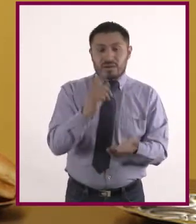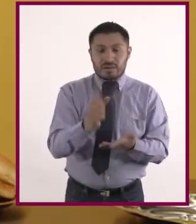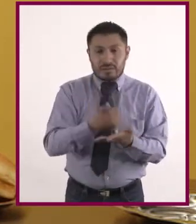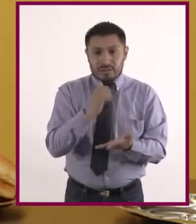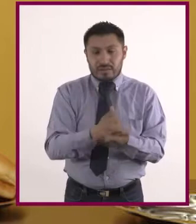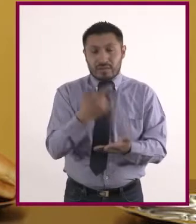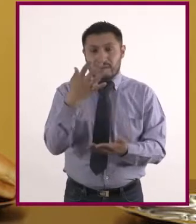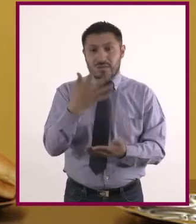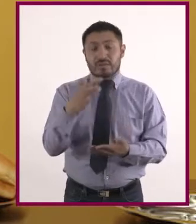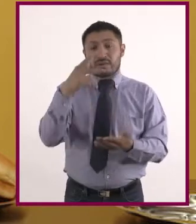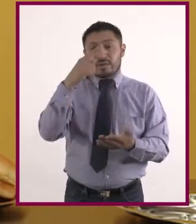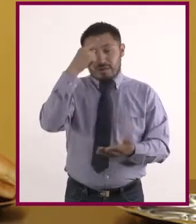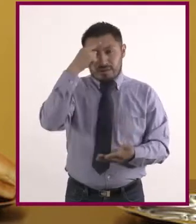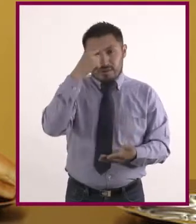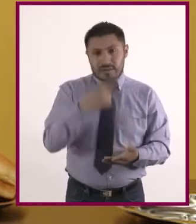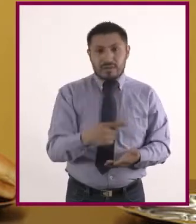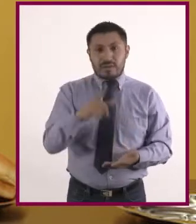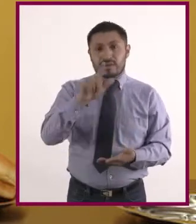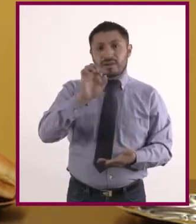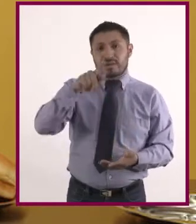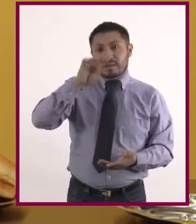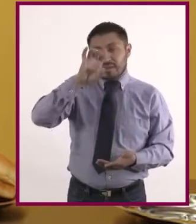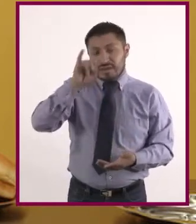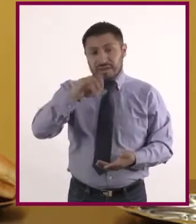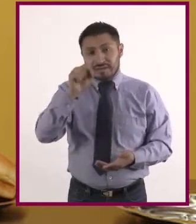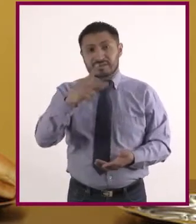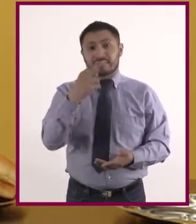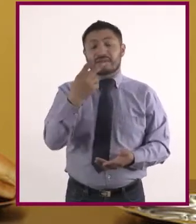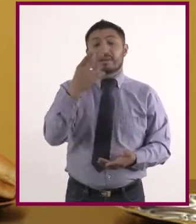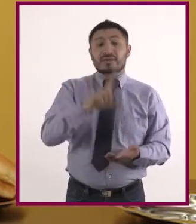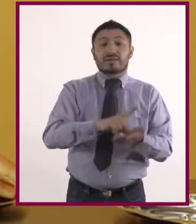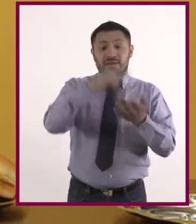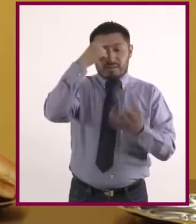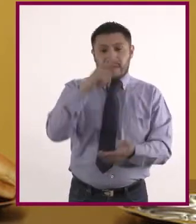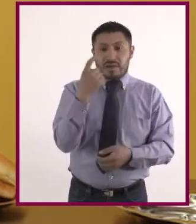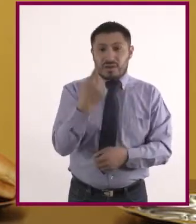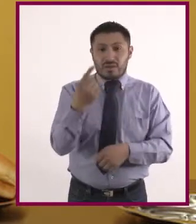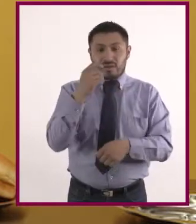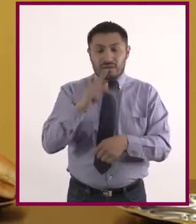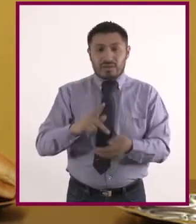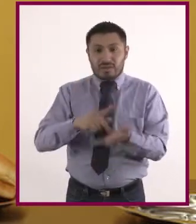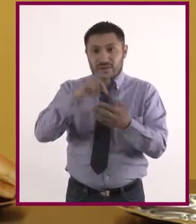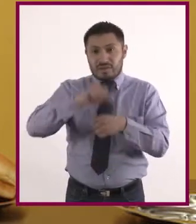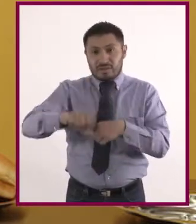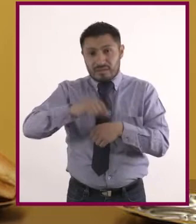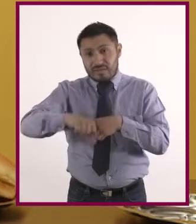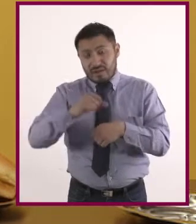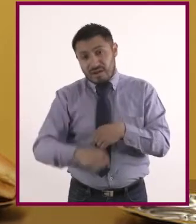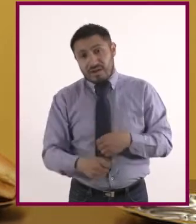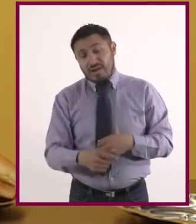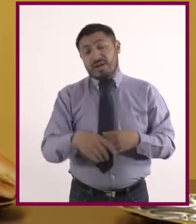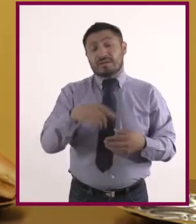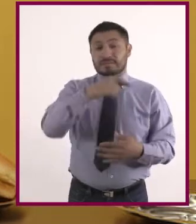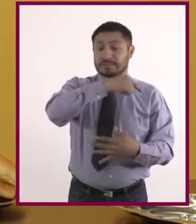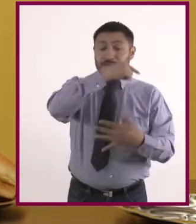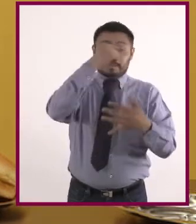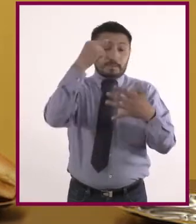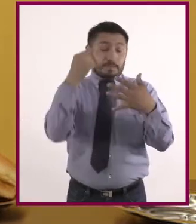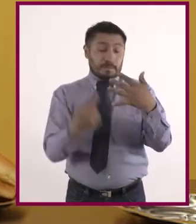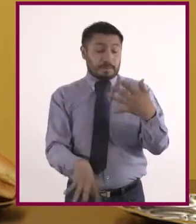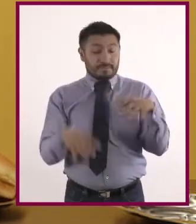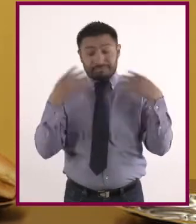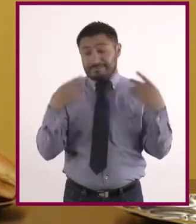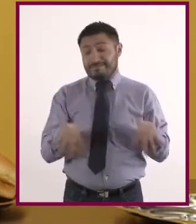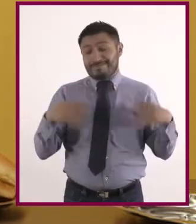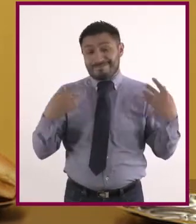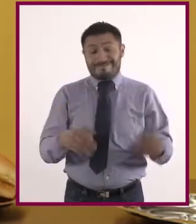lentejas, 13 litros para un kilo de tomates, 25 litros para un kilo de papas, 50 litros para un kilo de naranja y 70 litros para uno de